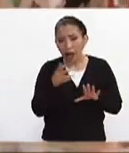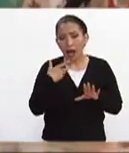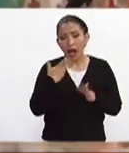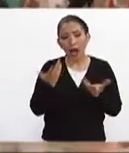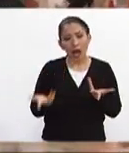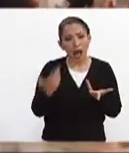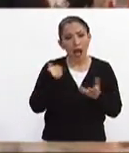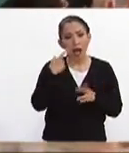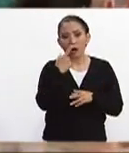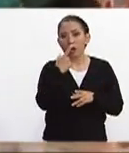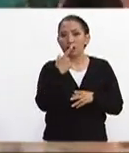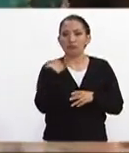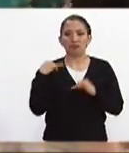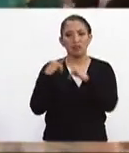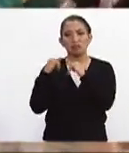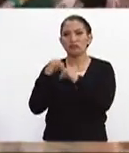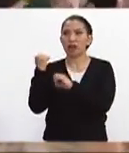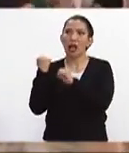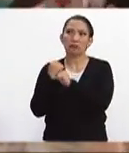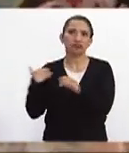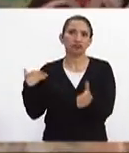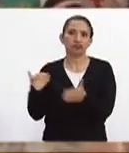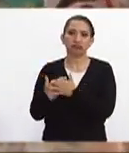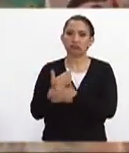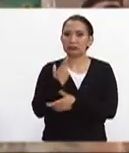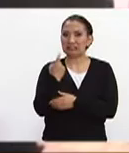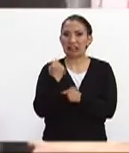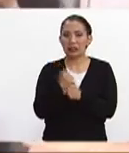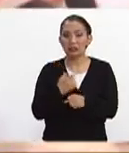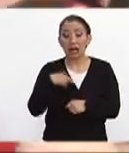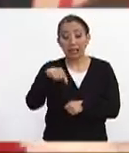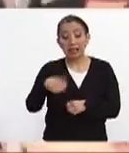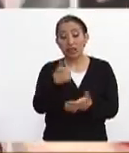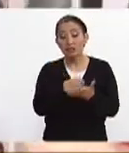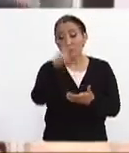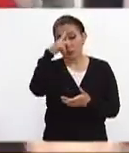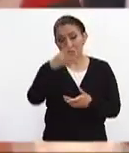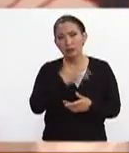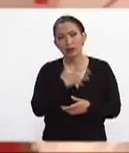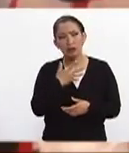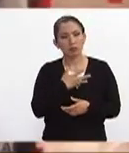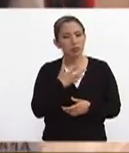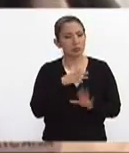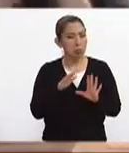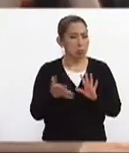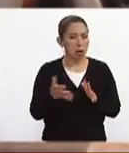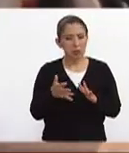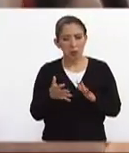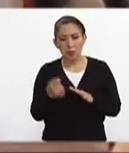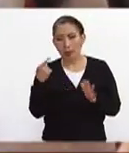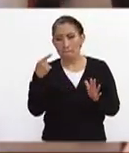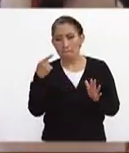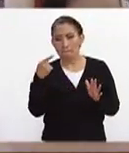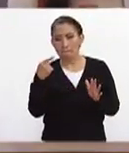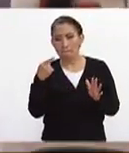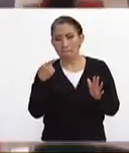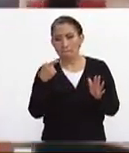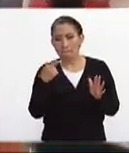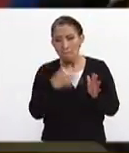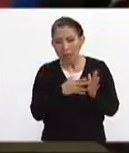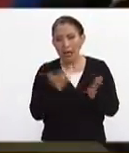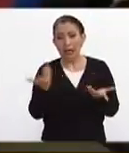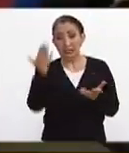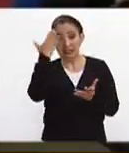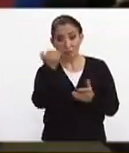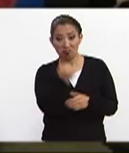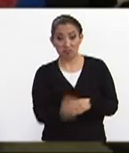institución centenaria aquí lo que respecta a la Ciudad de México actualmente tendremos como aproximadamente mil técnicos en